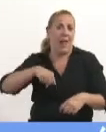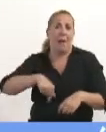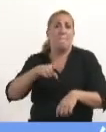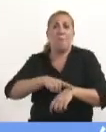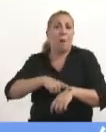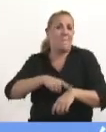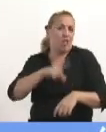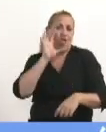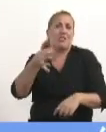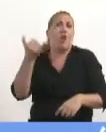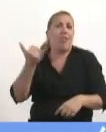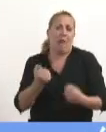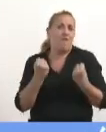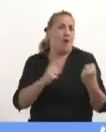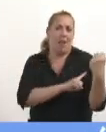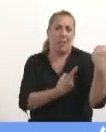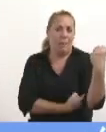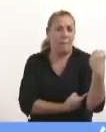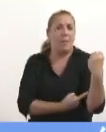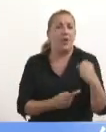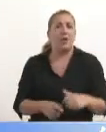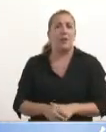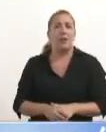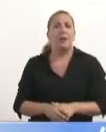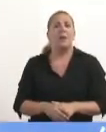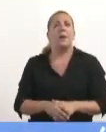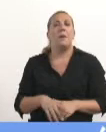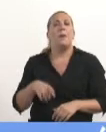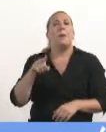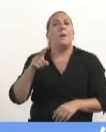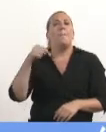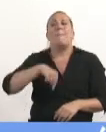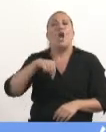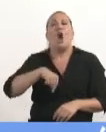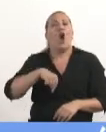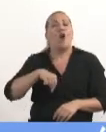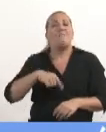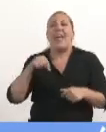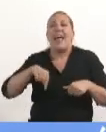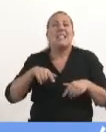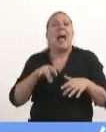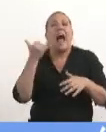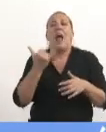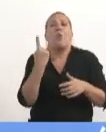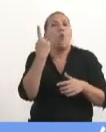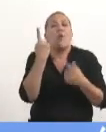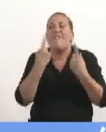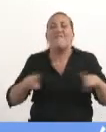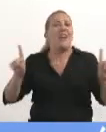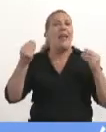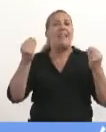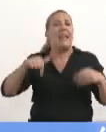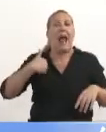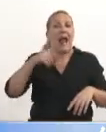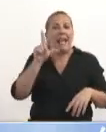de la pandemia. Pero quiero resaltar un hecho que nos distingue en Latinoamérica. La Argentina